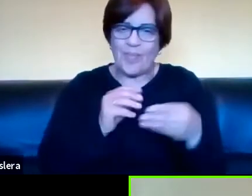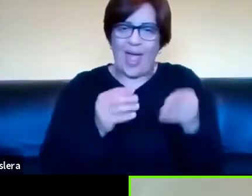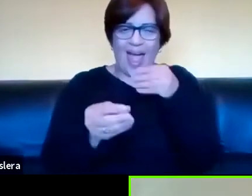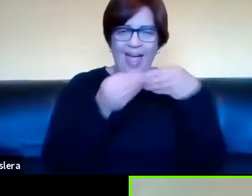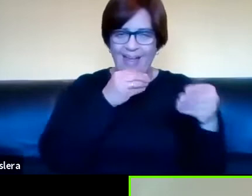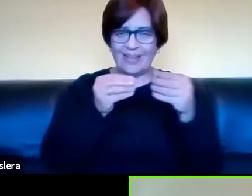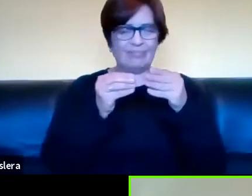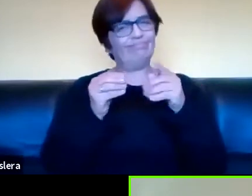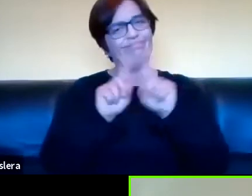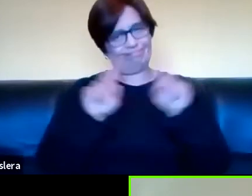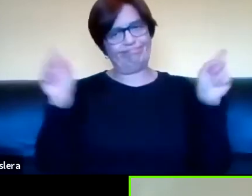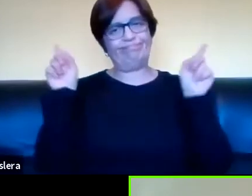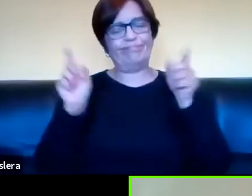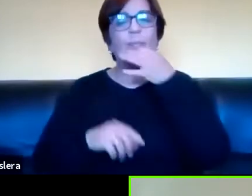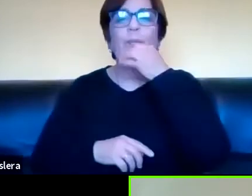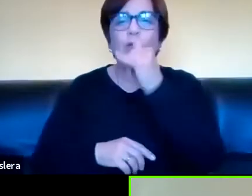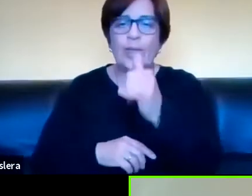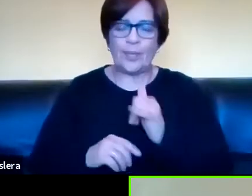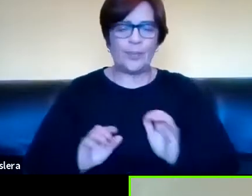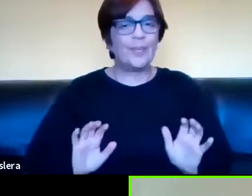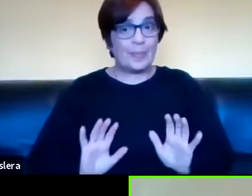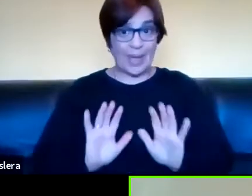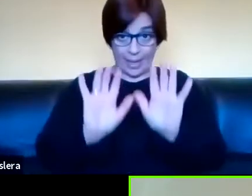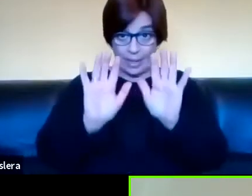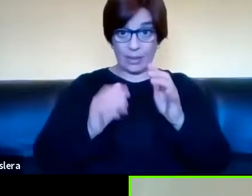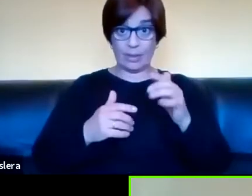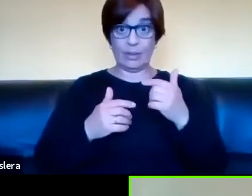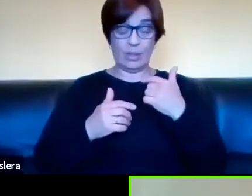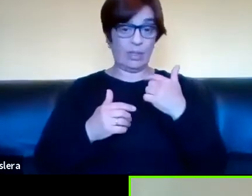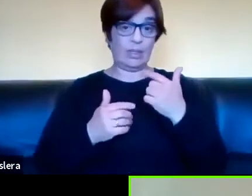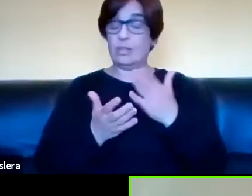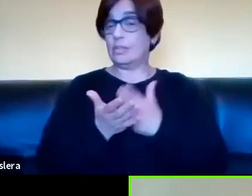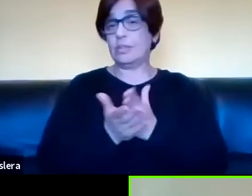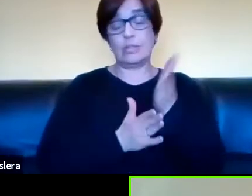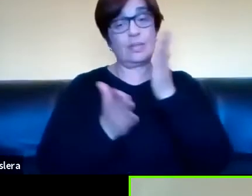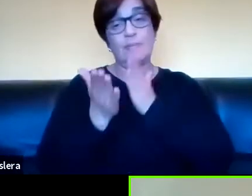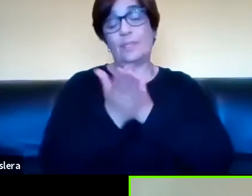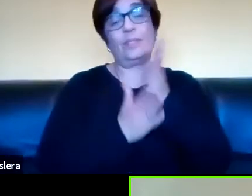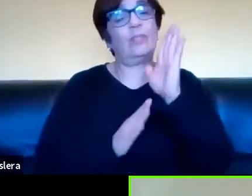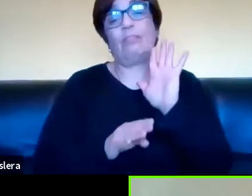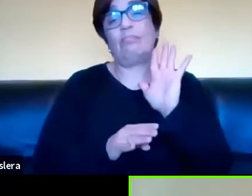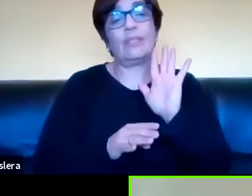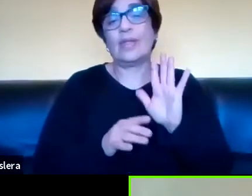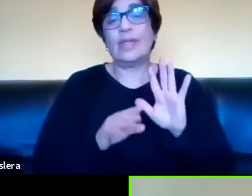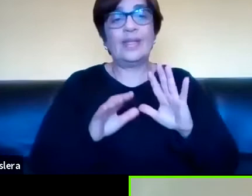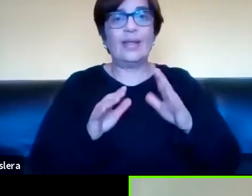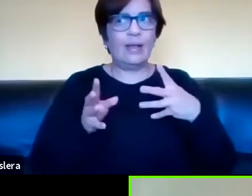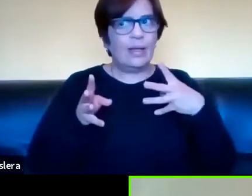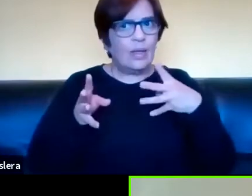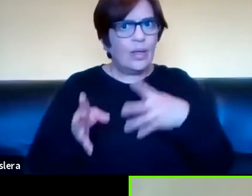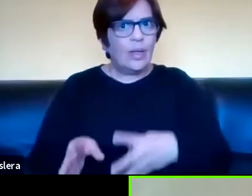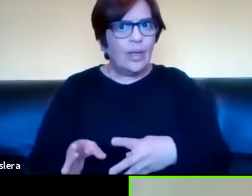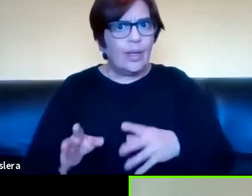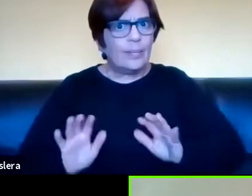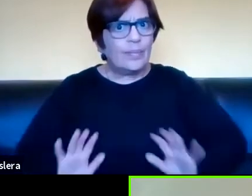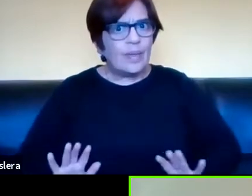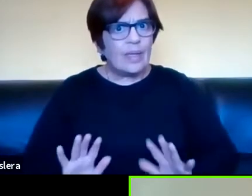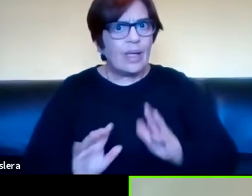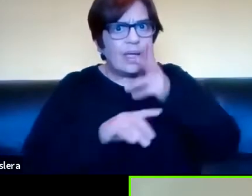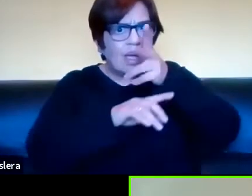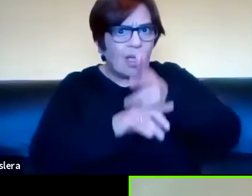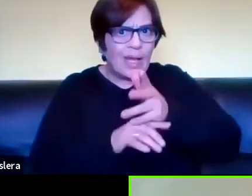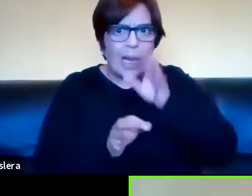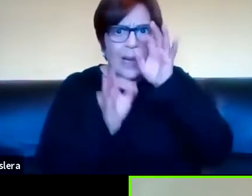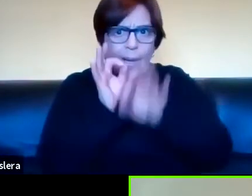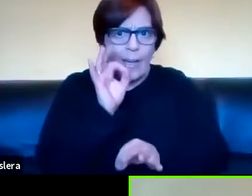diferentes por ejemplo para producirlo todo digamos el desafío que es producir videos videos